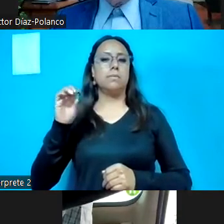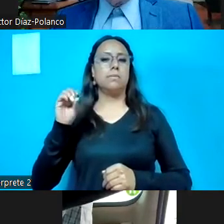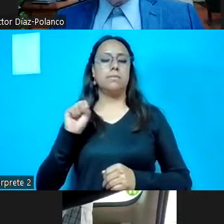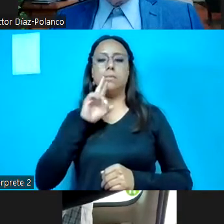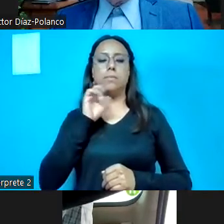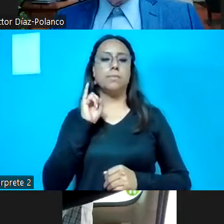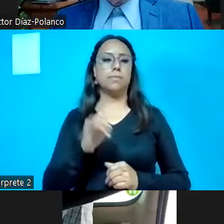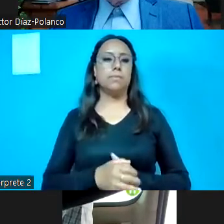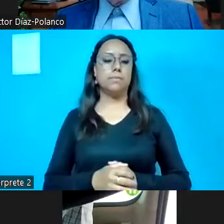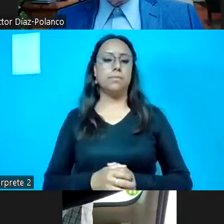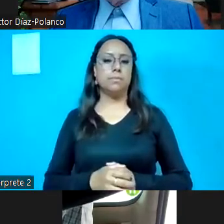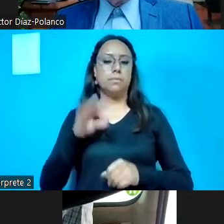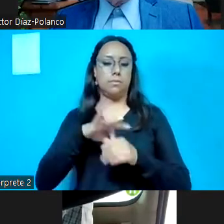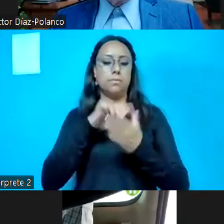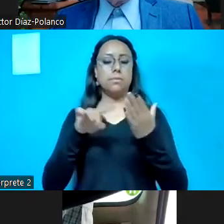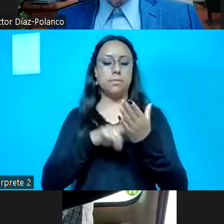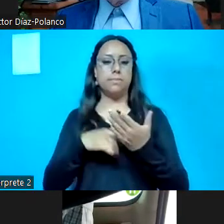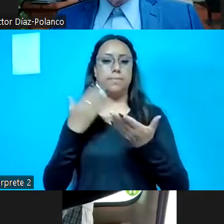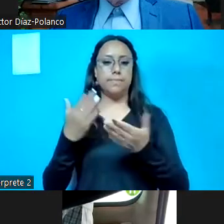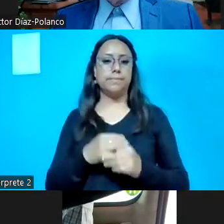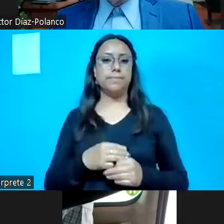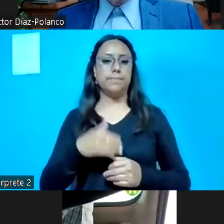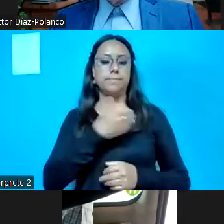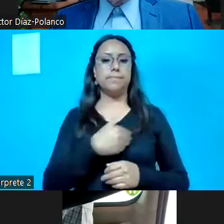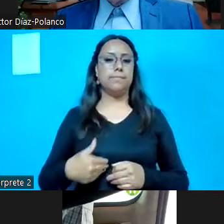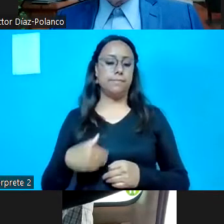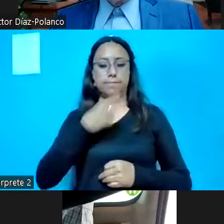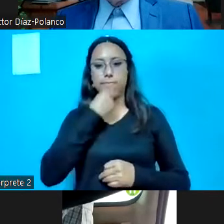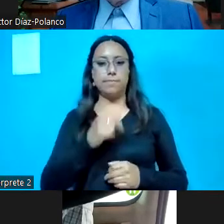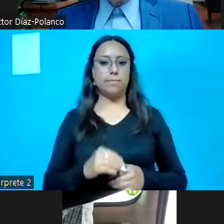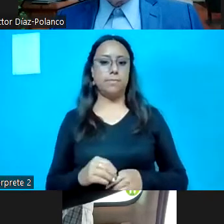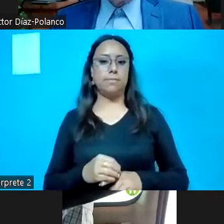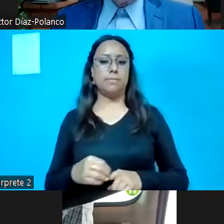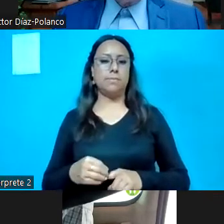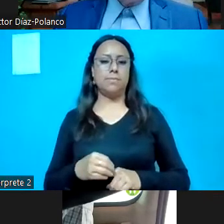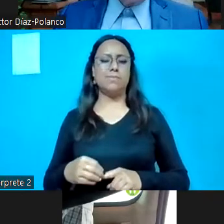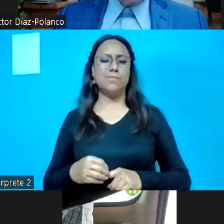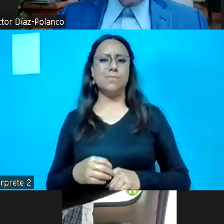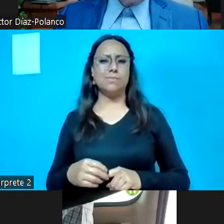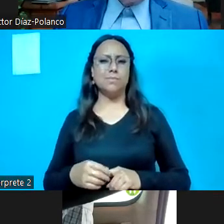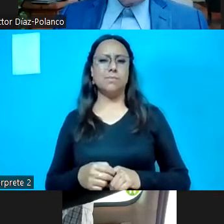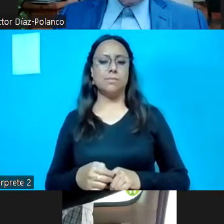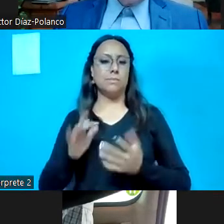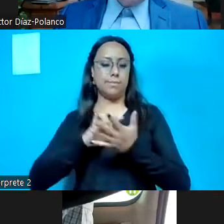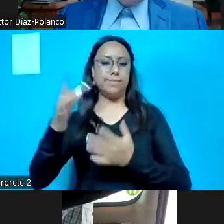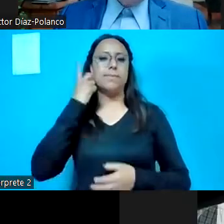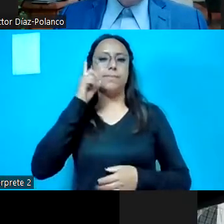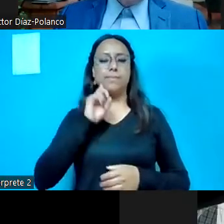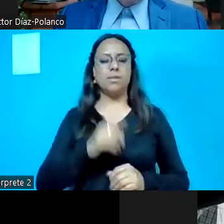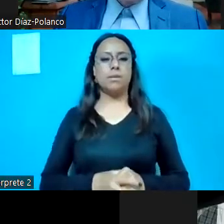el voto a la diputada Mateos si está de acuerdo, presidente. Pues sacó la reputación. Gracias, diputada.